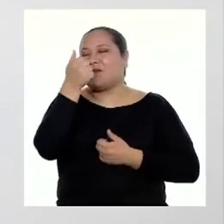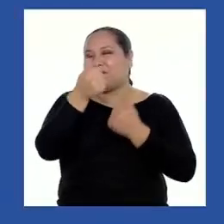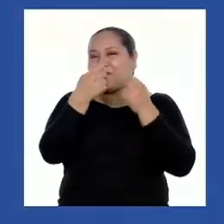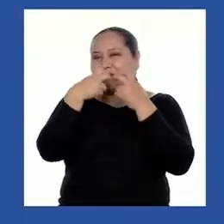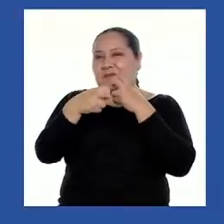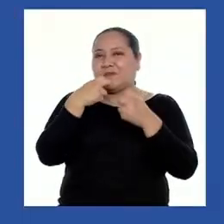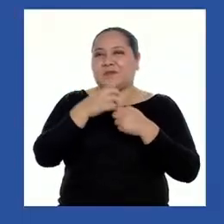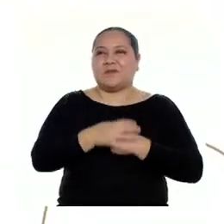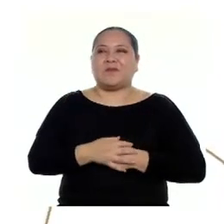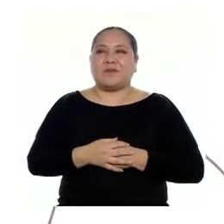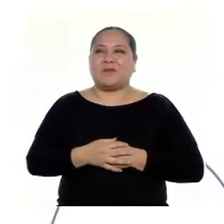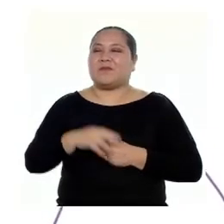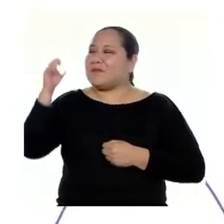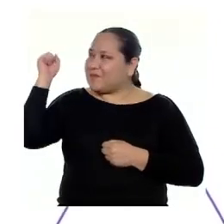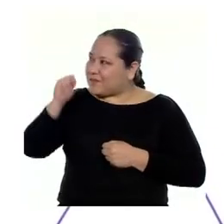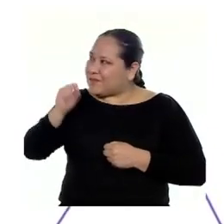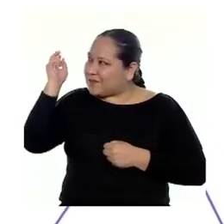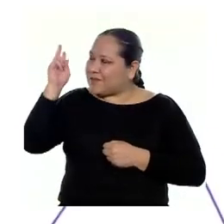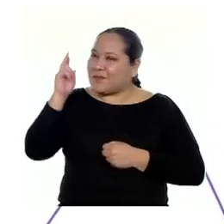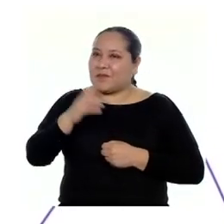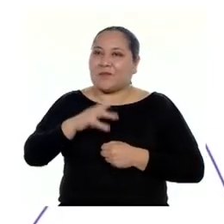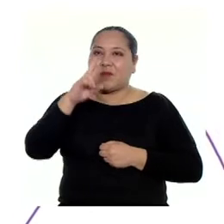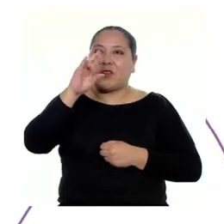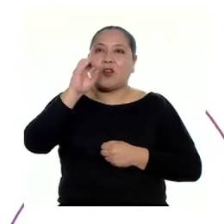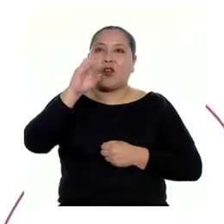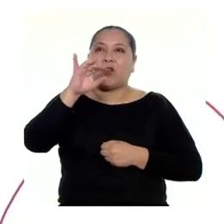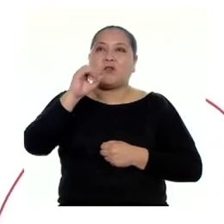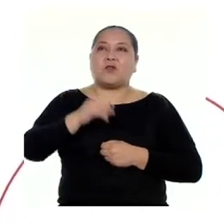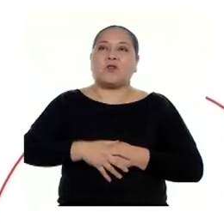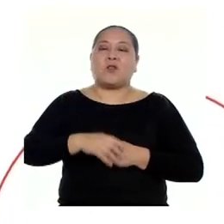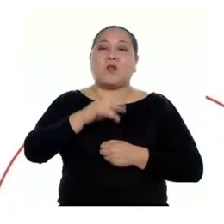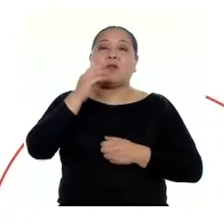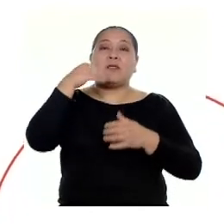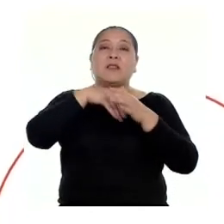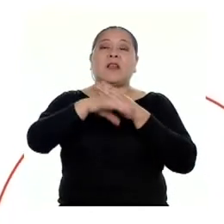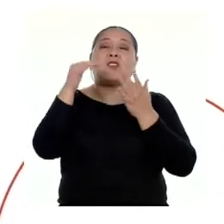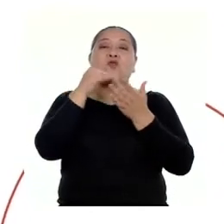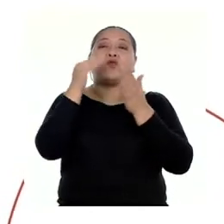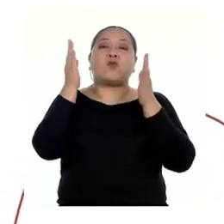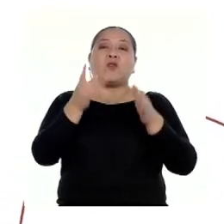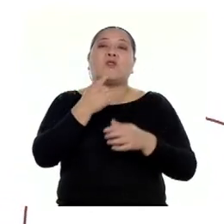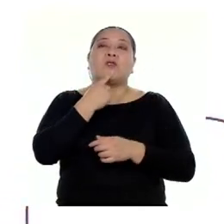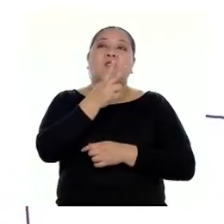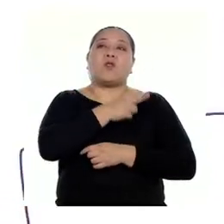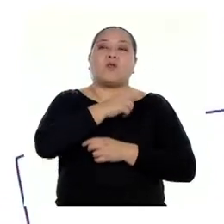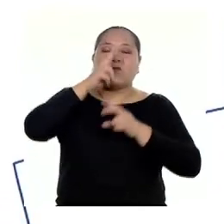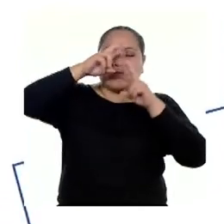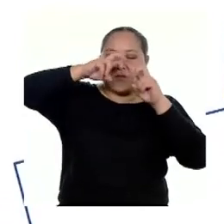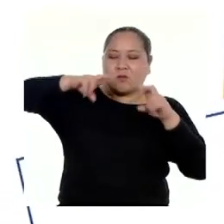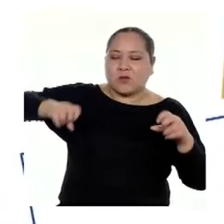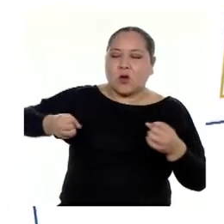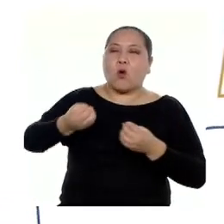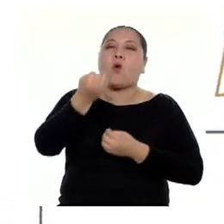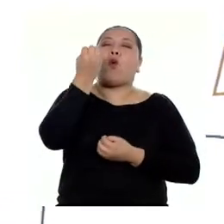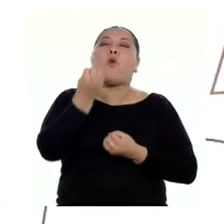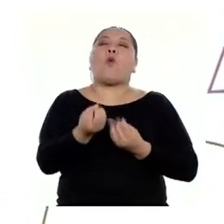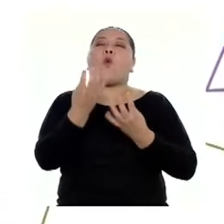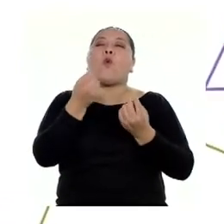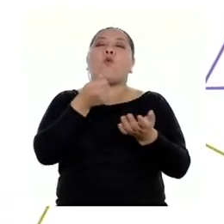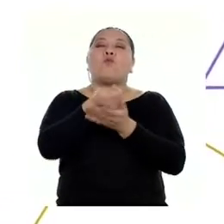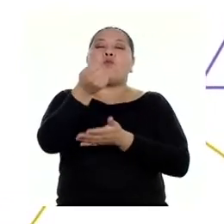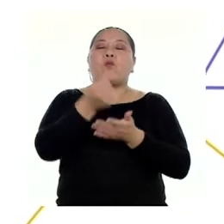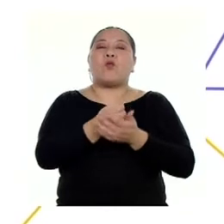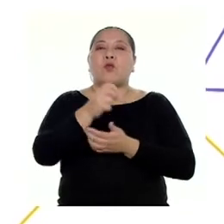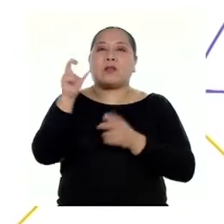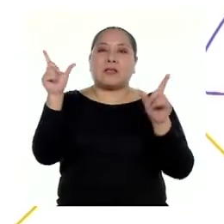se trata. Claro, profesora. Rocío cursa segundo de secundaria y está averiguando precios de televisores. Sus padres